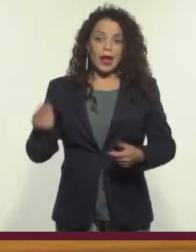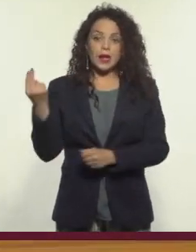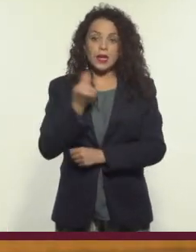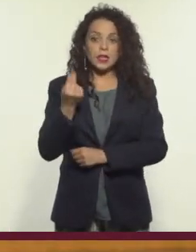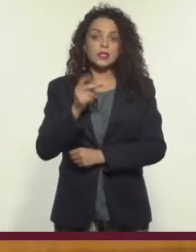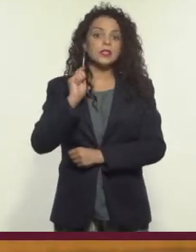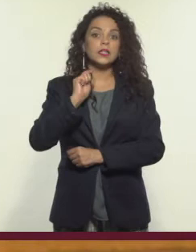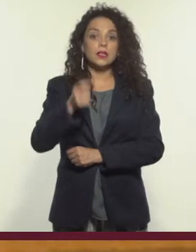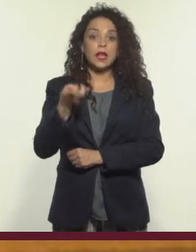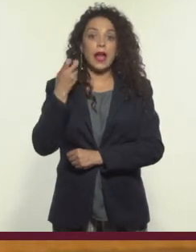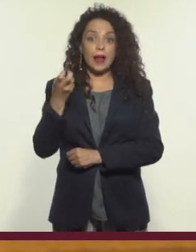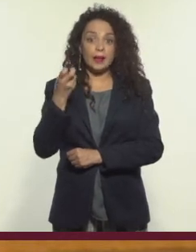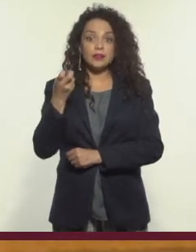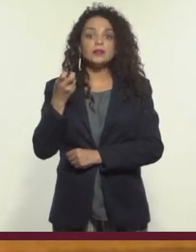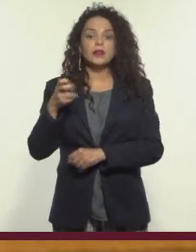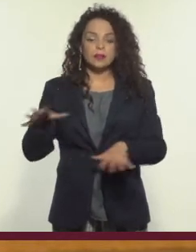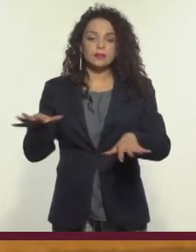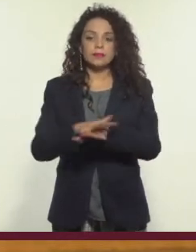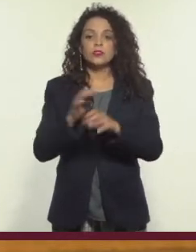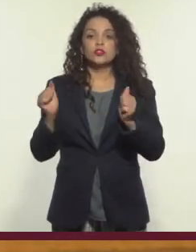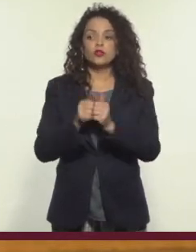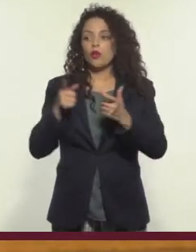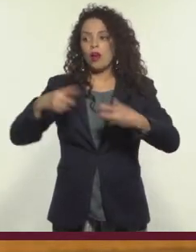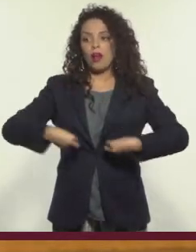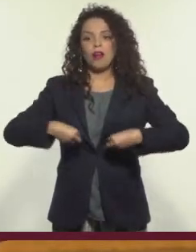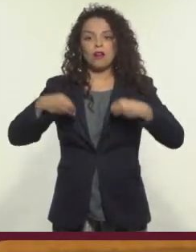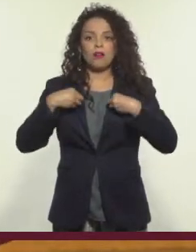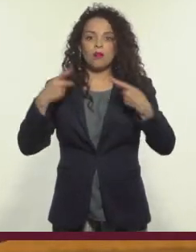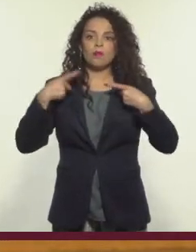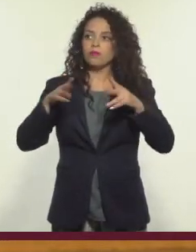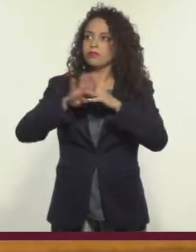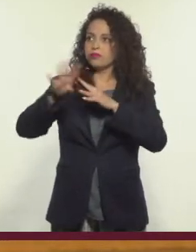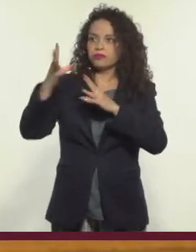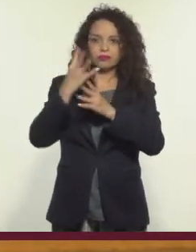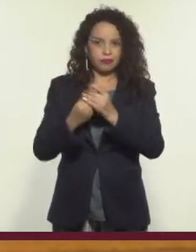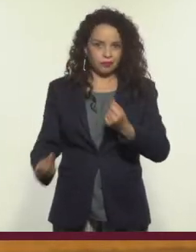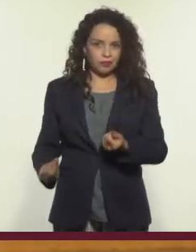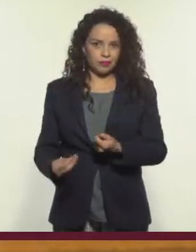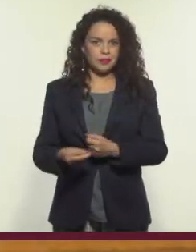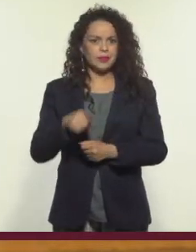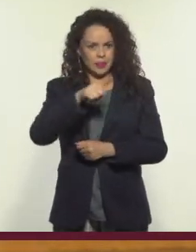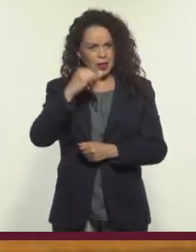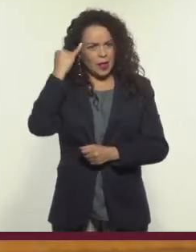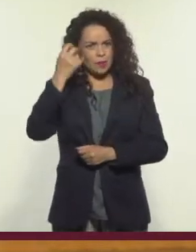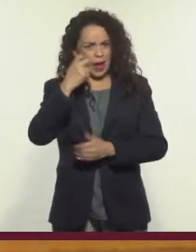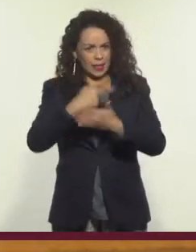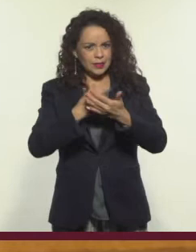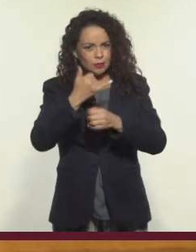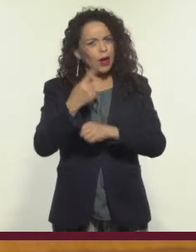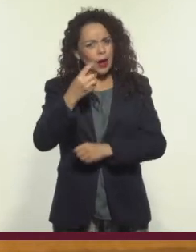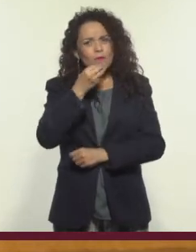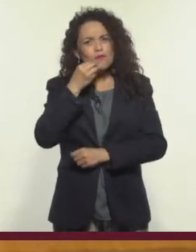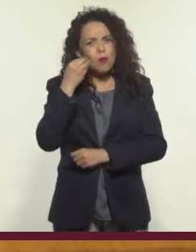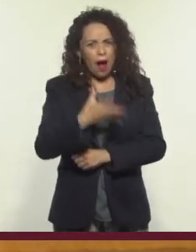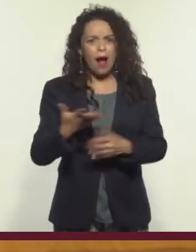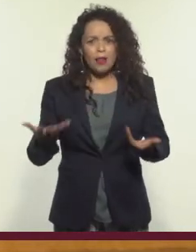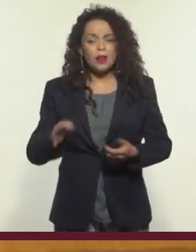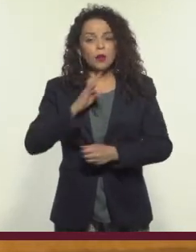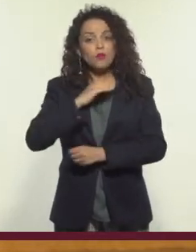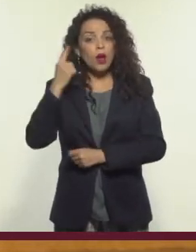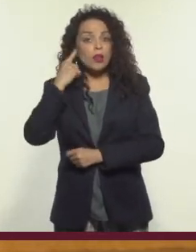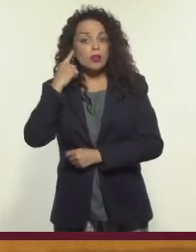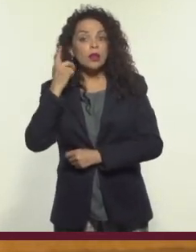habría que transponer esto a las vivencias de los migrantes. Qué bonito sería que existiera un proyecto así, ¿no? Que te